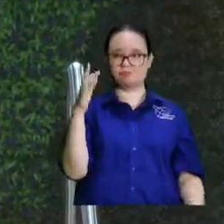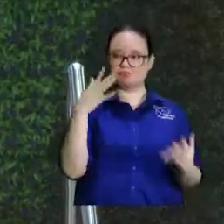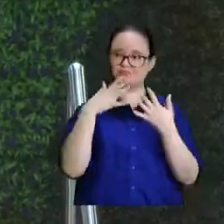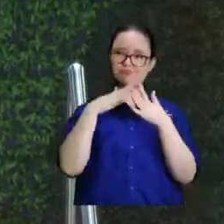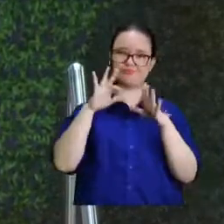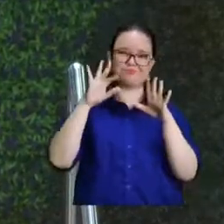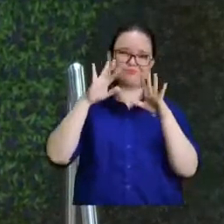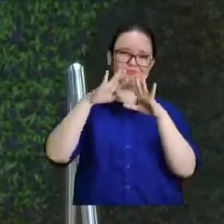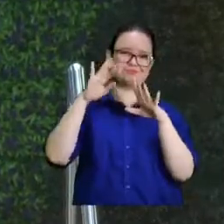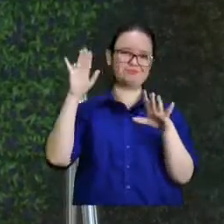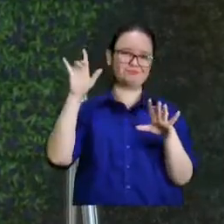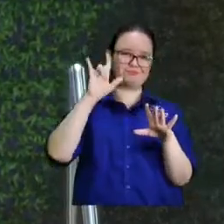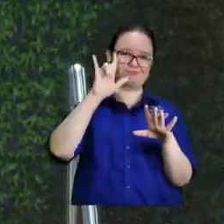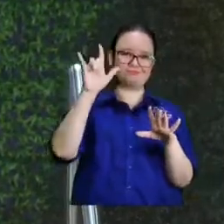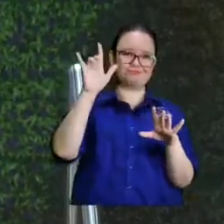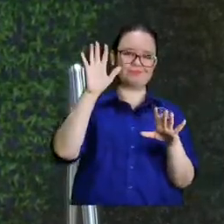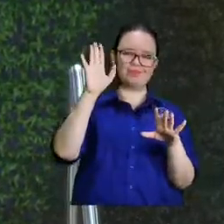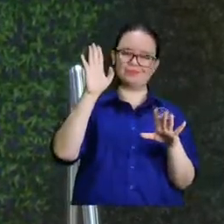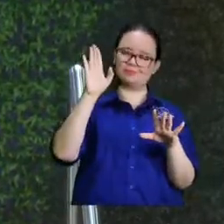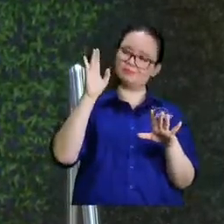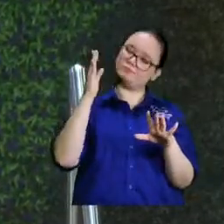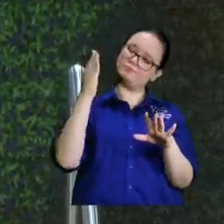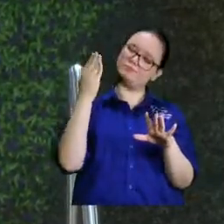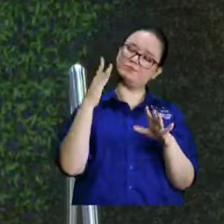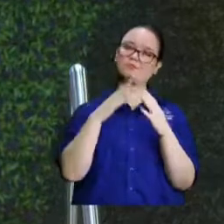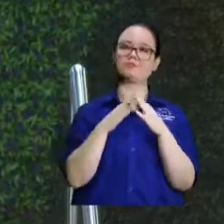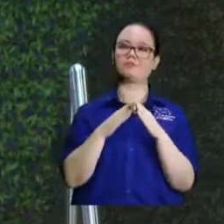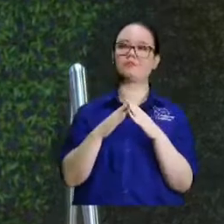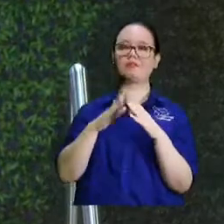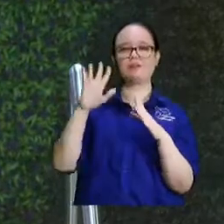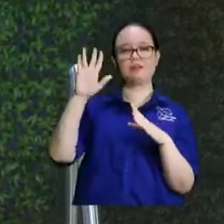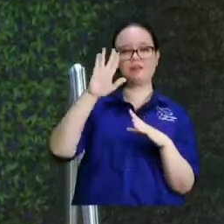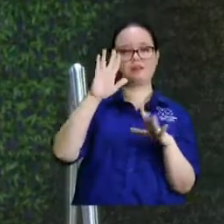los alien entonces por no investigar o sea